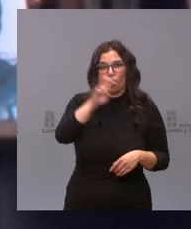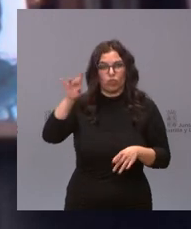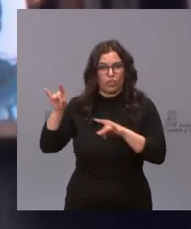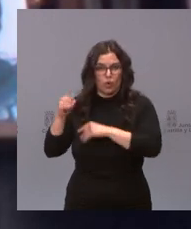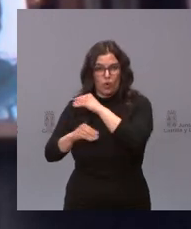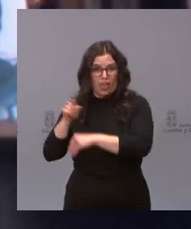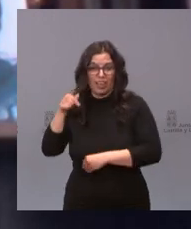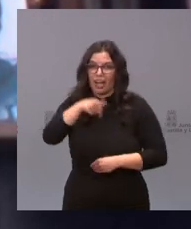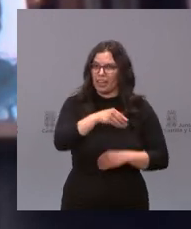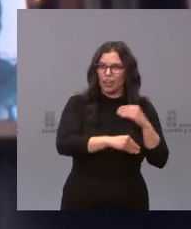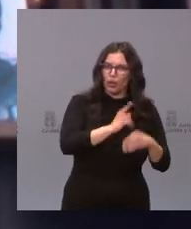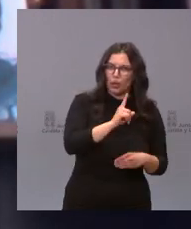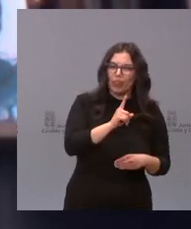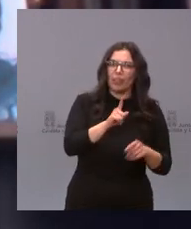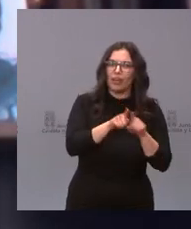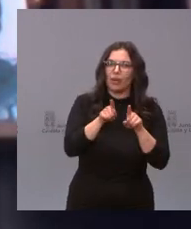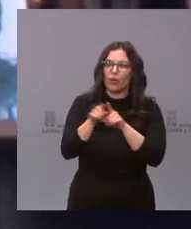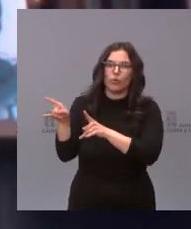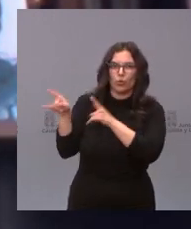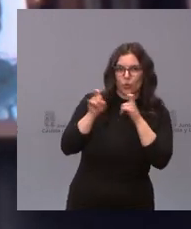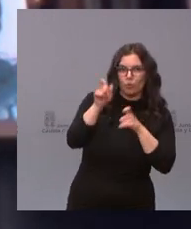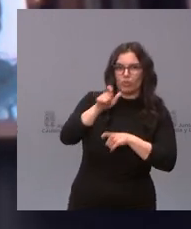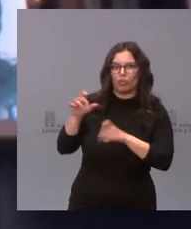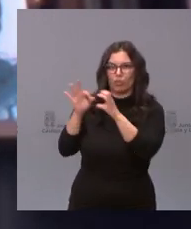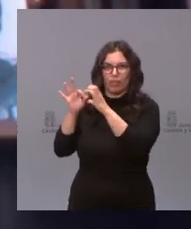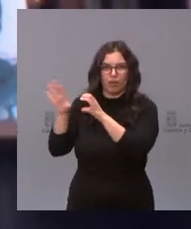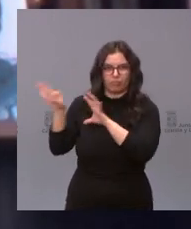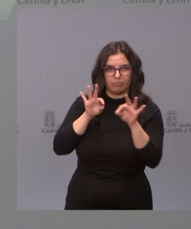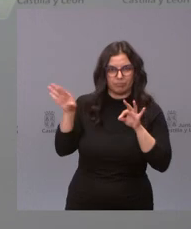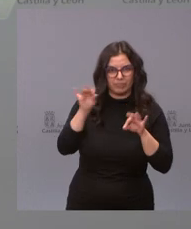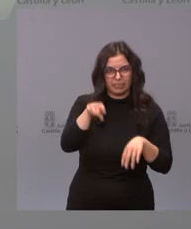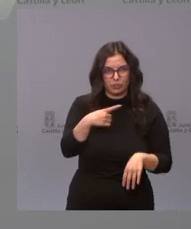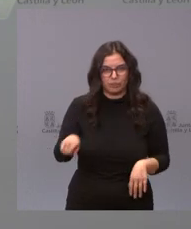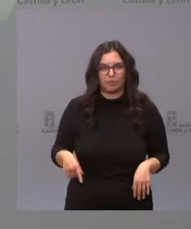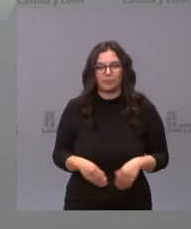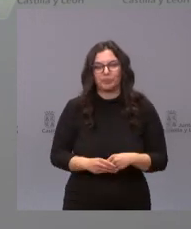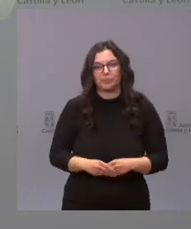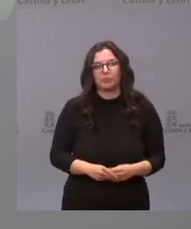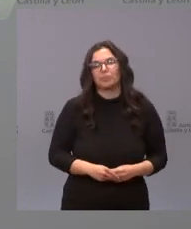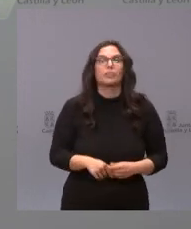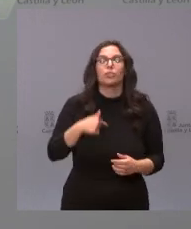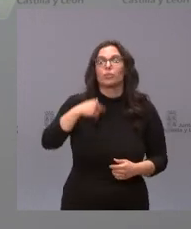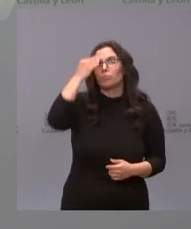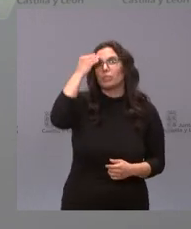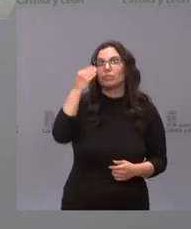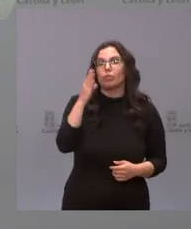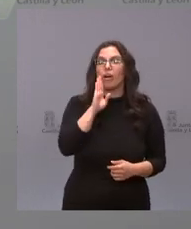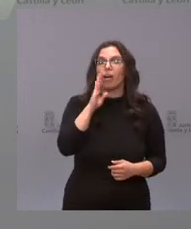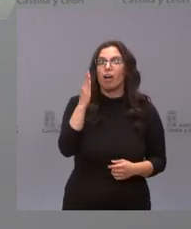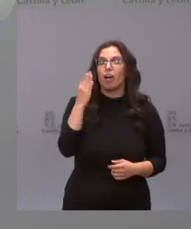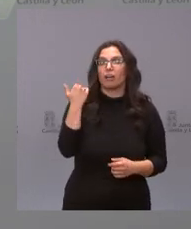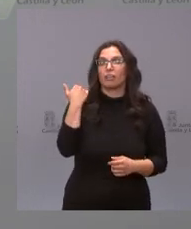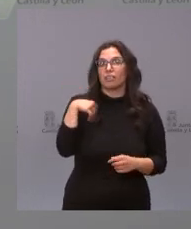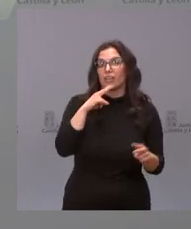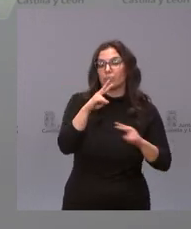territorios actuales miembros de Ciudadanos gracias Bueno creo que mis palabras en la pregunta anterior iban